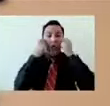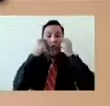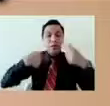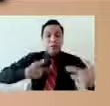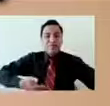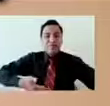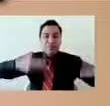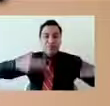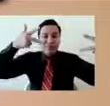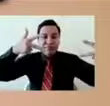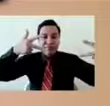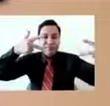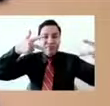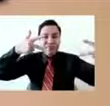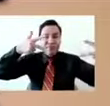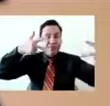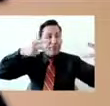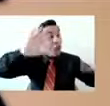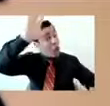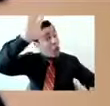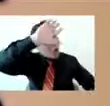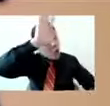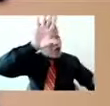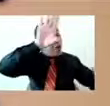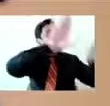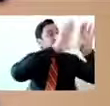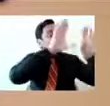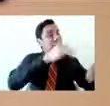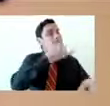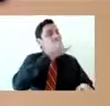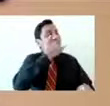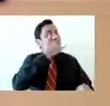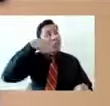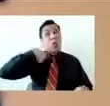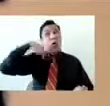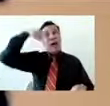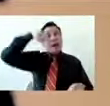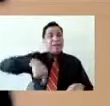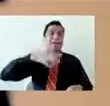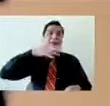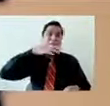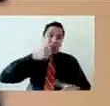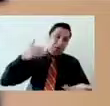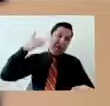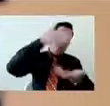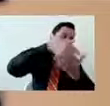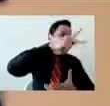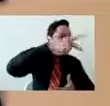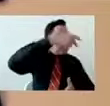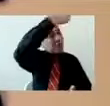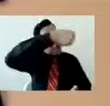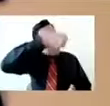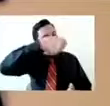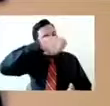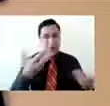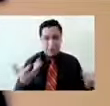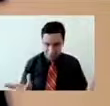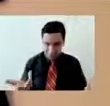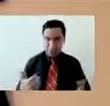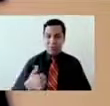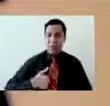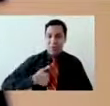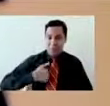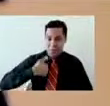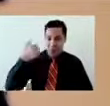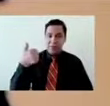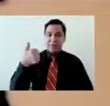importante, ¿sale? A exprender otras estrategias. Hay muchos espacios, hay muchas maneras de solicitar